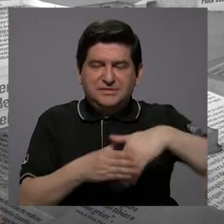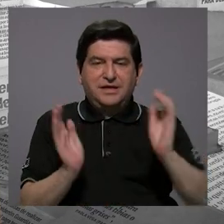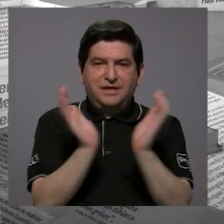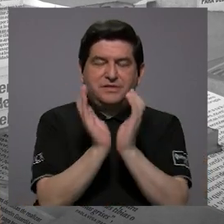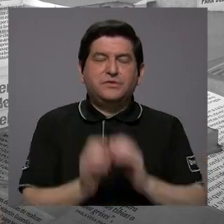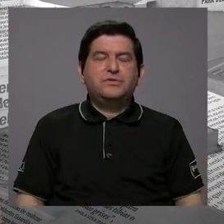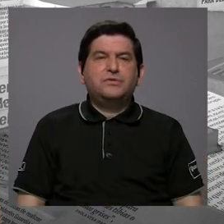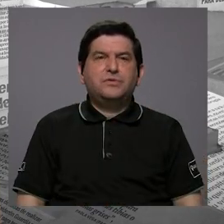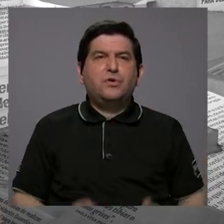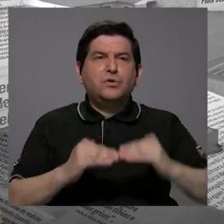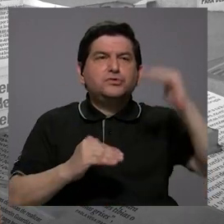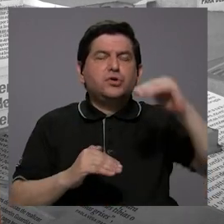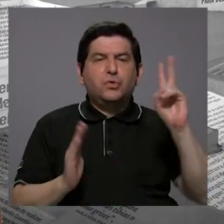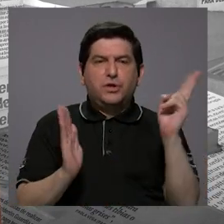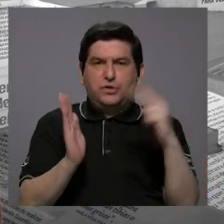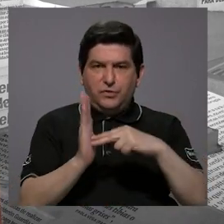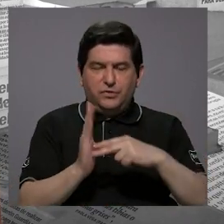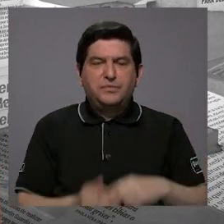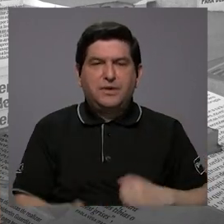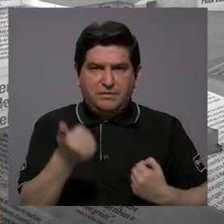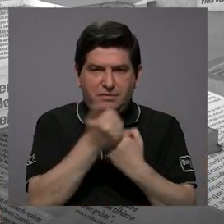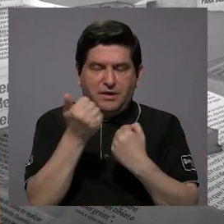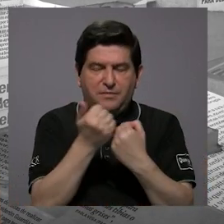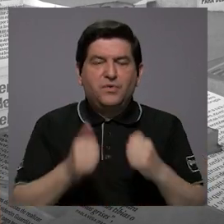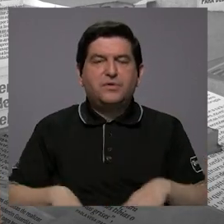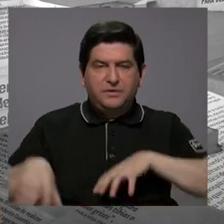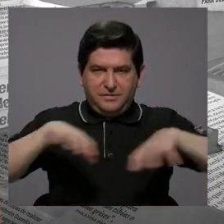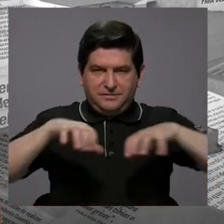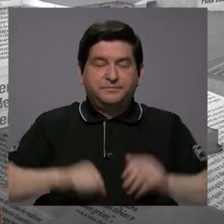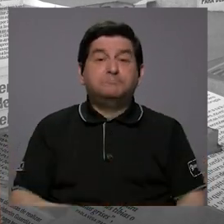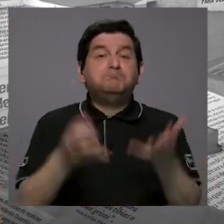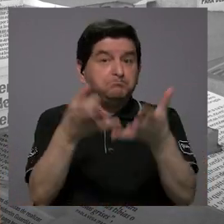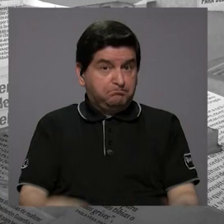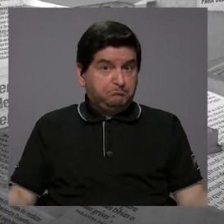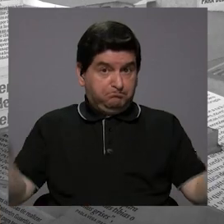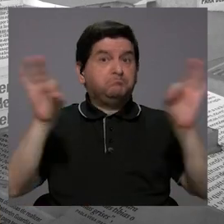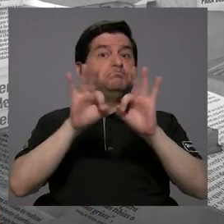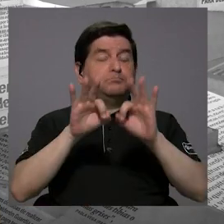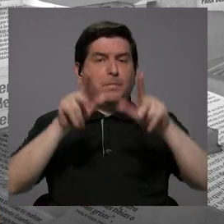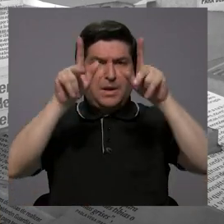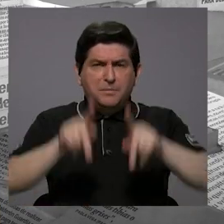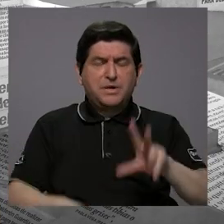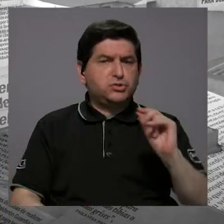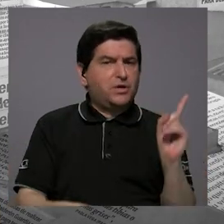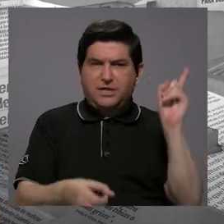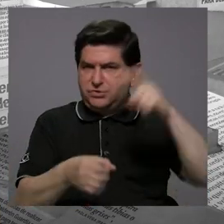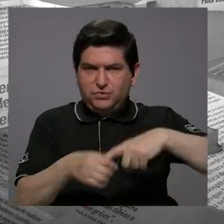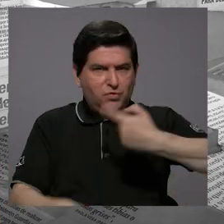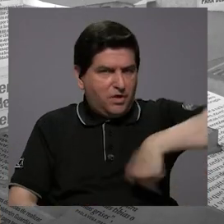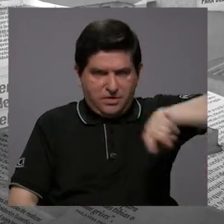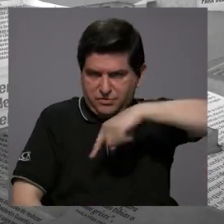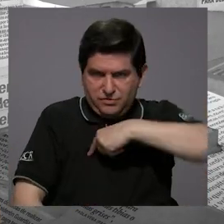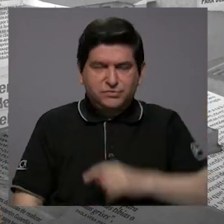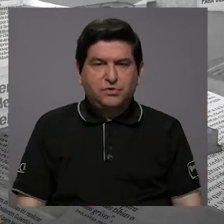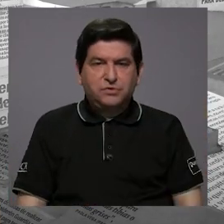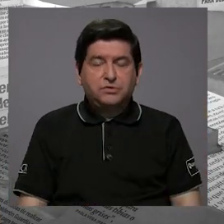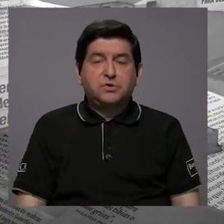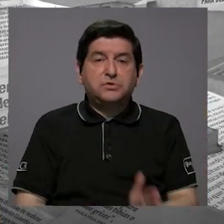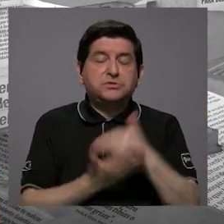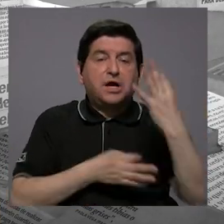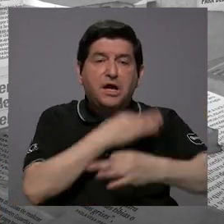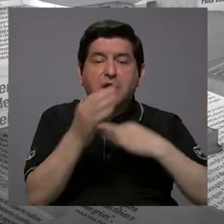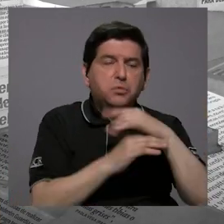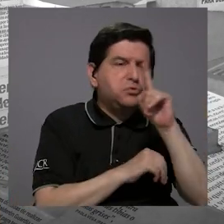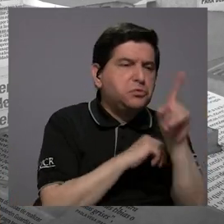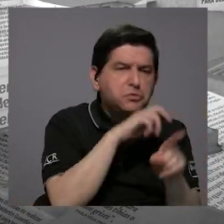están apoyando ese movimiento. Entonces, es importante, digamos, porque incluso gente que no es afiliada nuestra, cuando hemos hecho algún